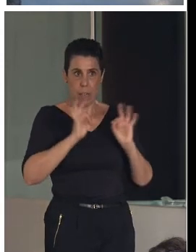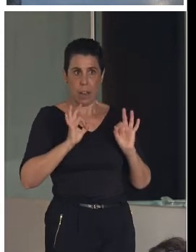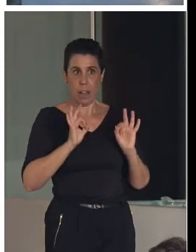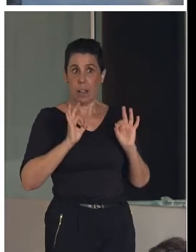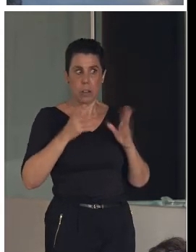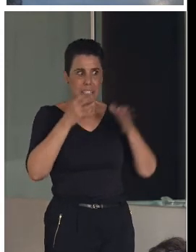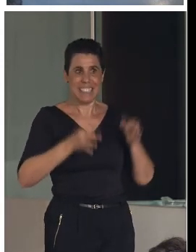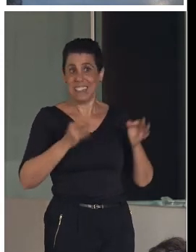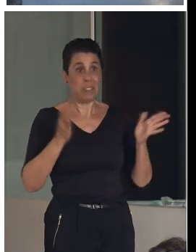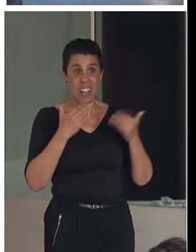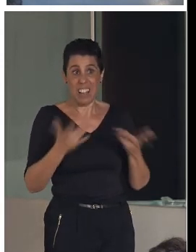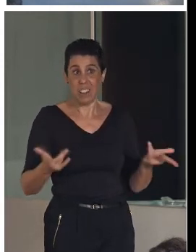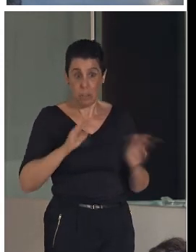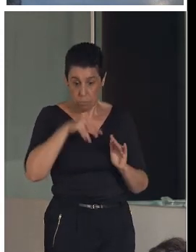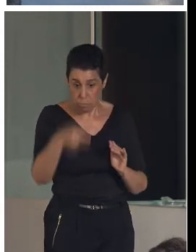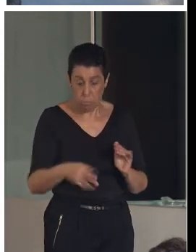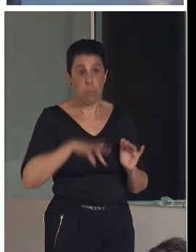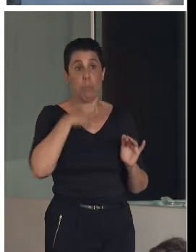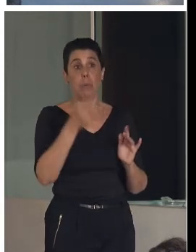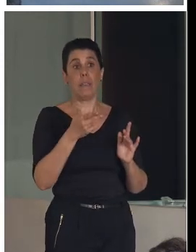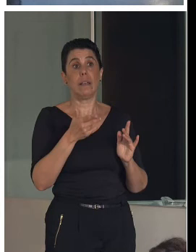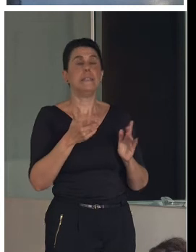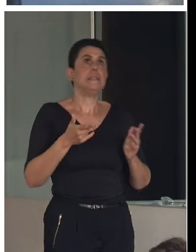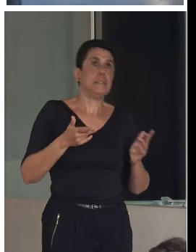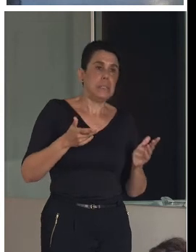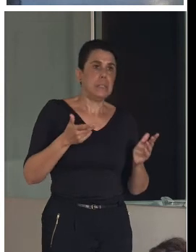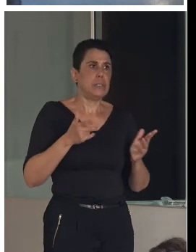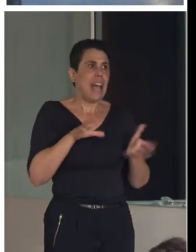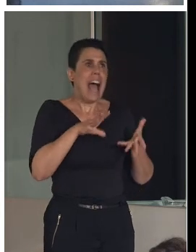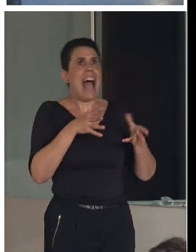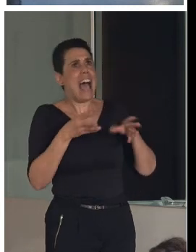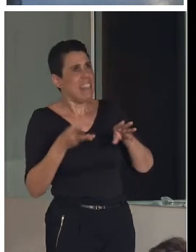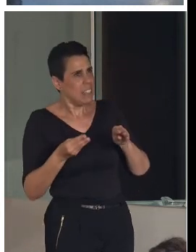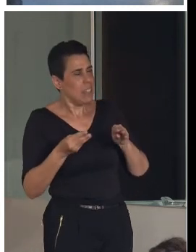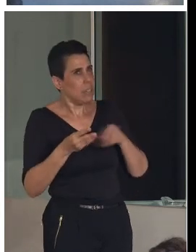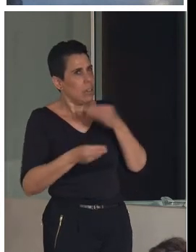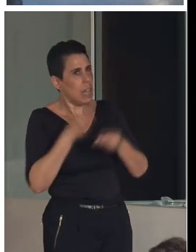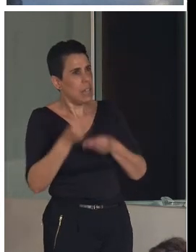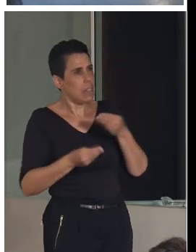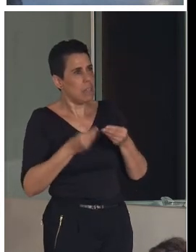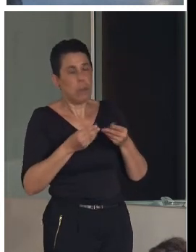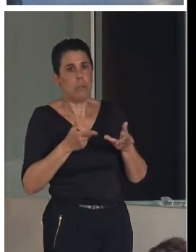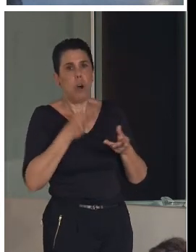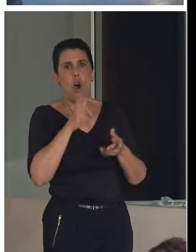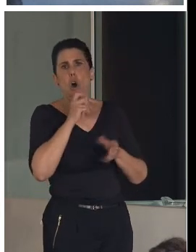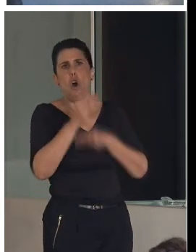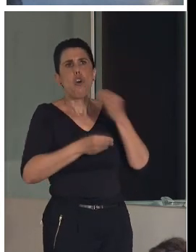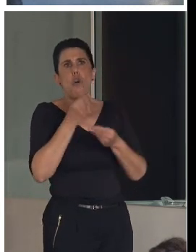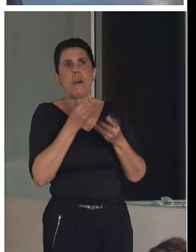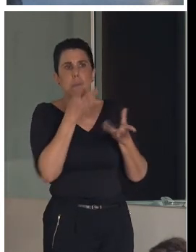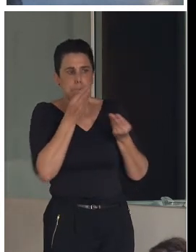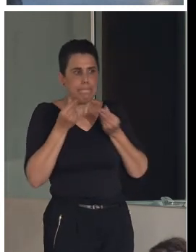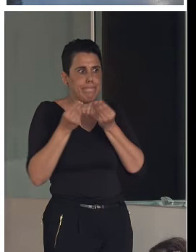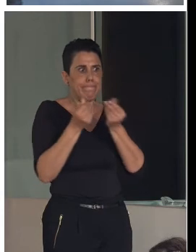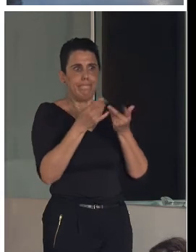adaptaciones que las hacemos de manera… no es adaptación, es simplemente que hablamos de manera intuitiva y actuamos de manera intuitiva, ¿no?